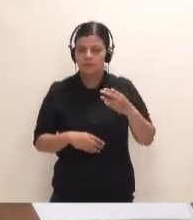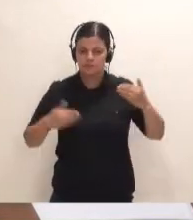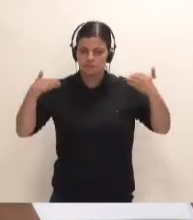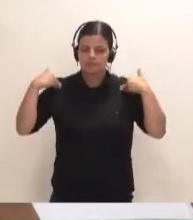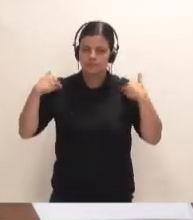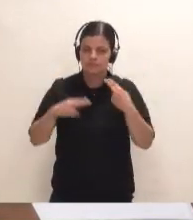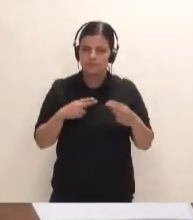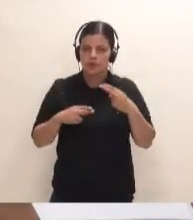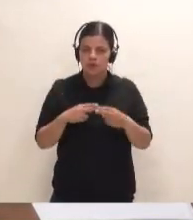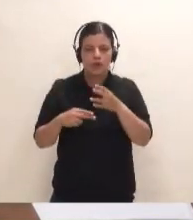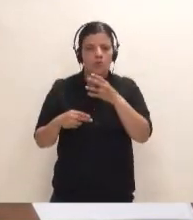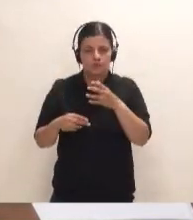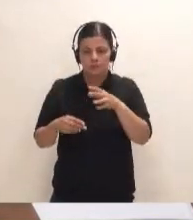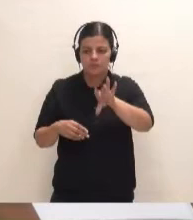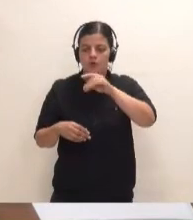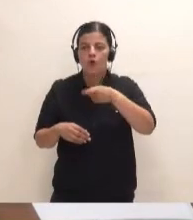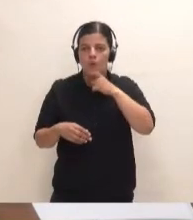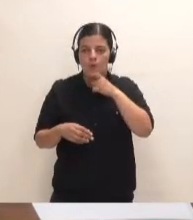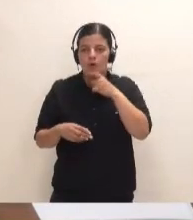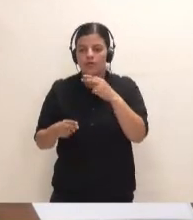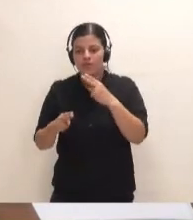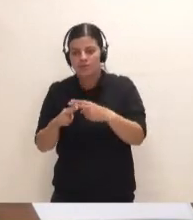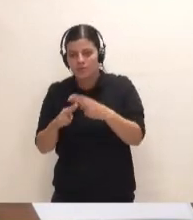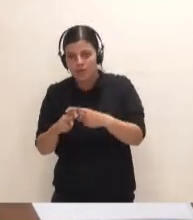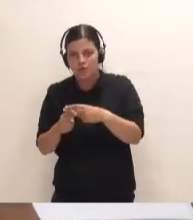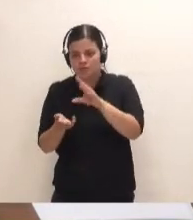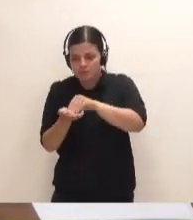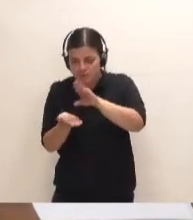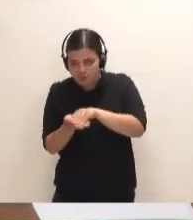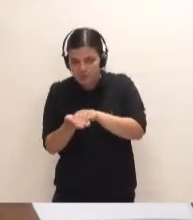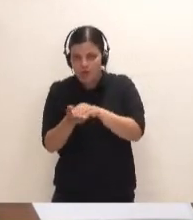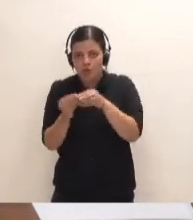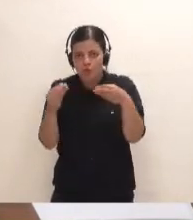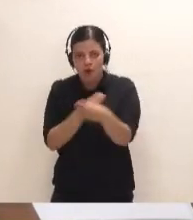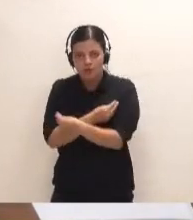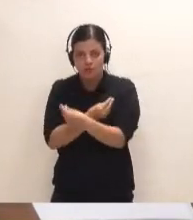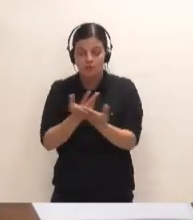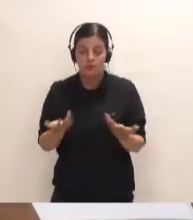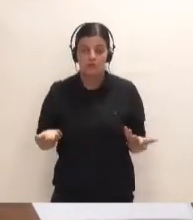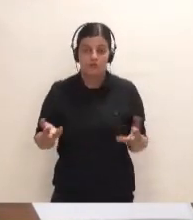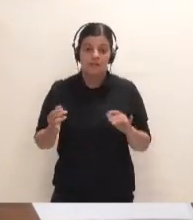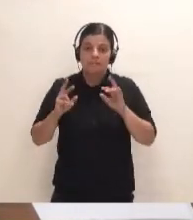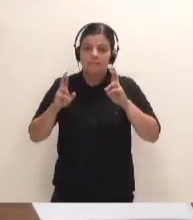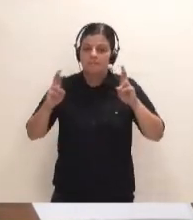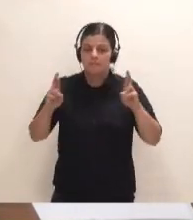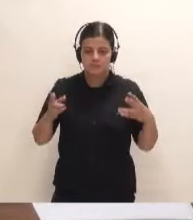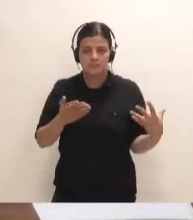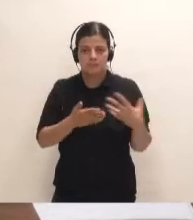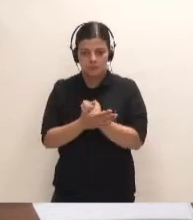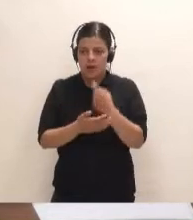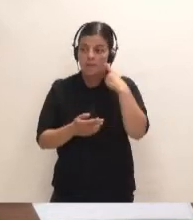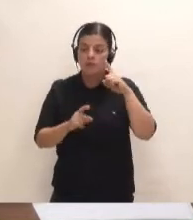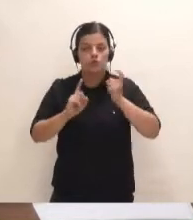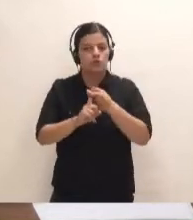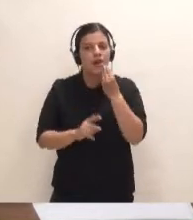a documentos, a datos, a análisis. Y llegar a la conclusión, espero que la mayoría, si no todos, de cuál es la mejor